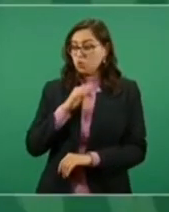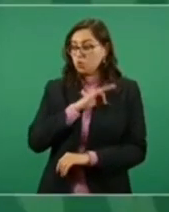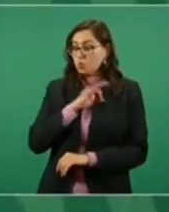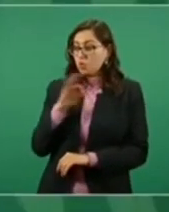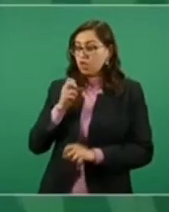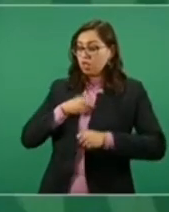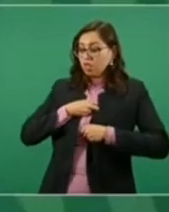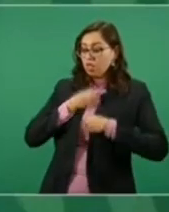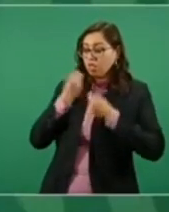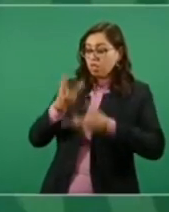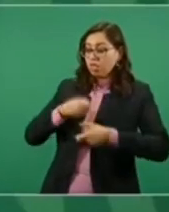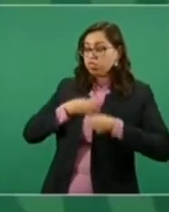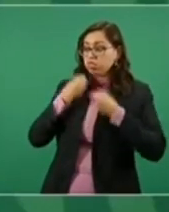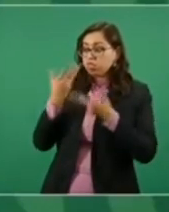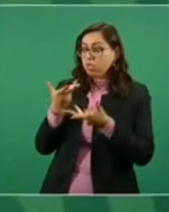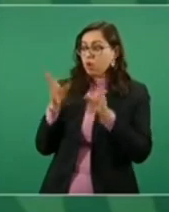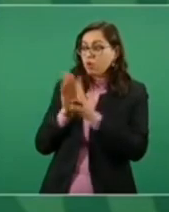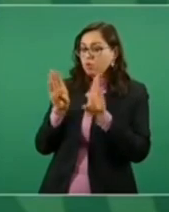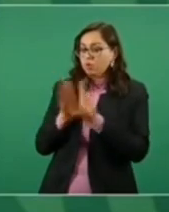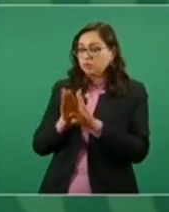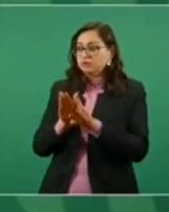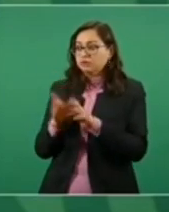a quién voy a denunciar.